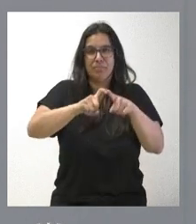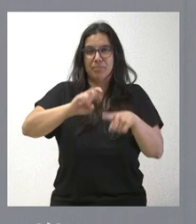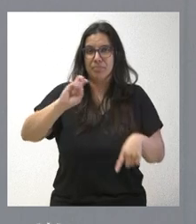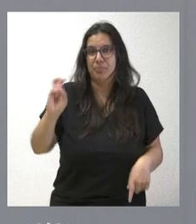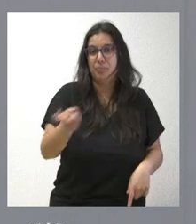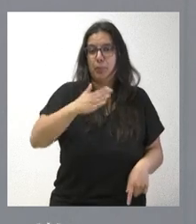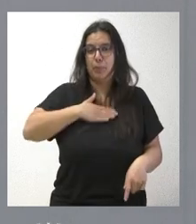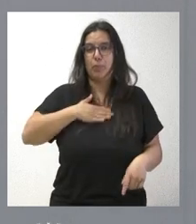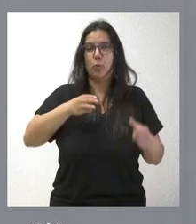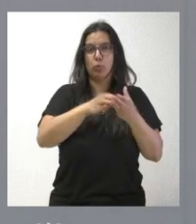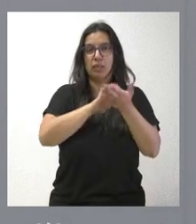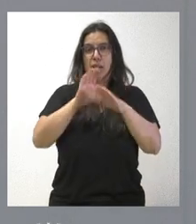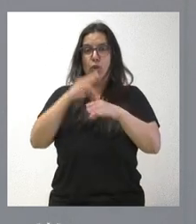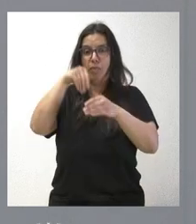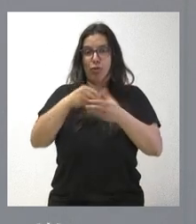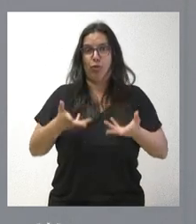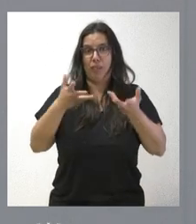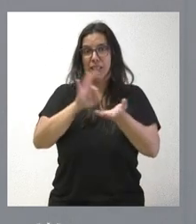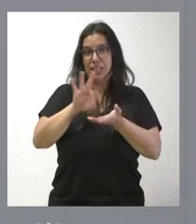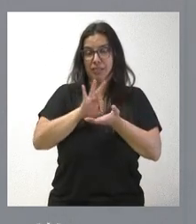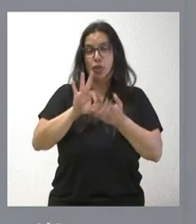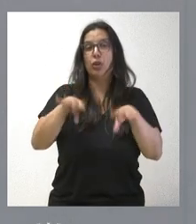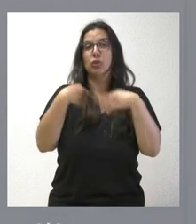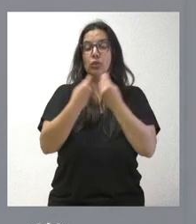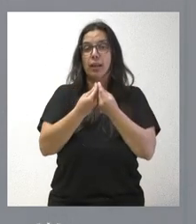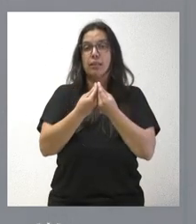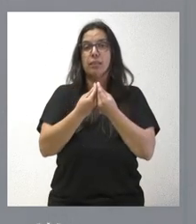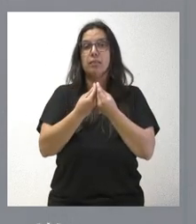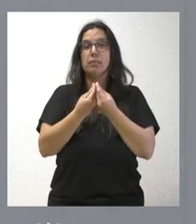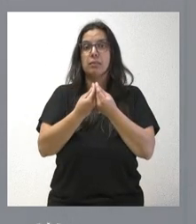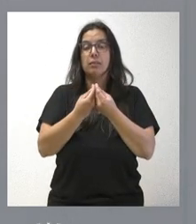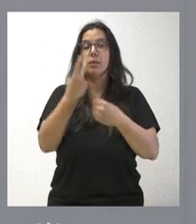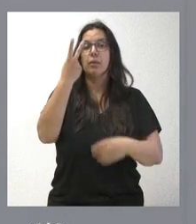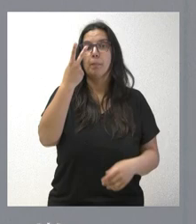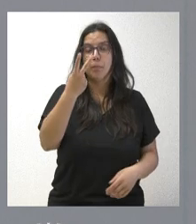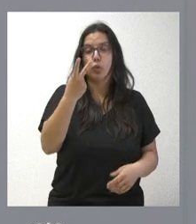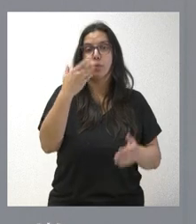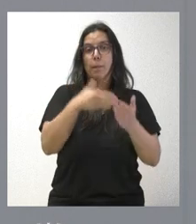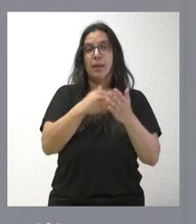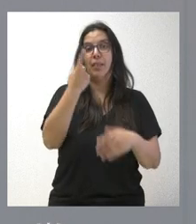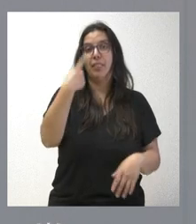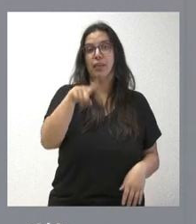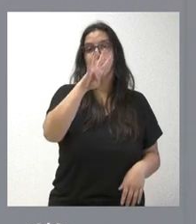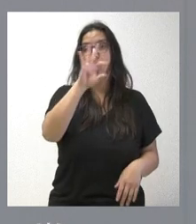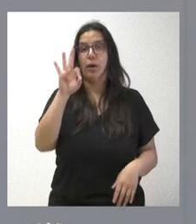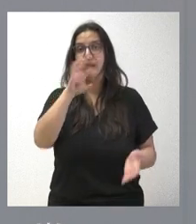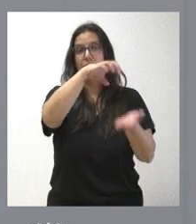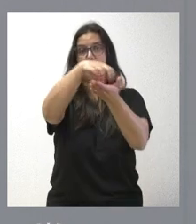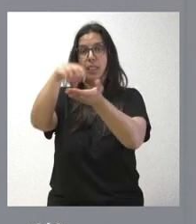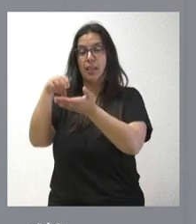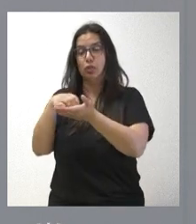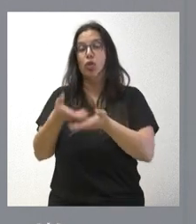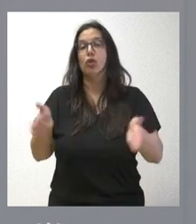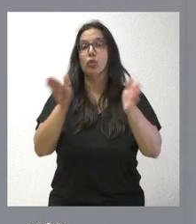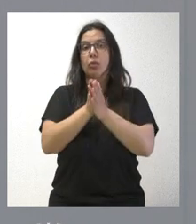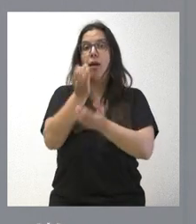Castilla y León en prestación de los servicios. En total, un número de 2.140 puntos de acceso y un ahorro total